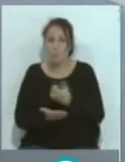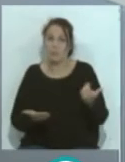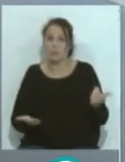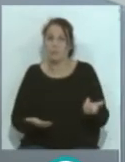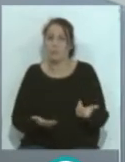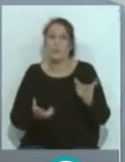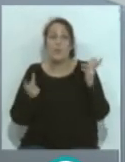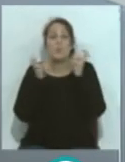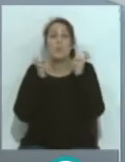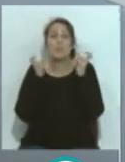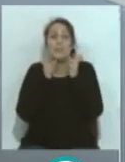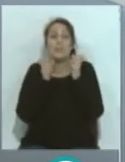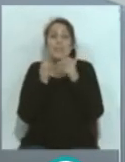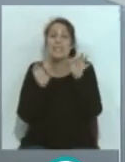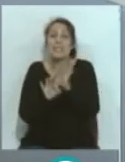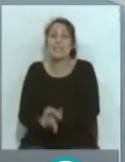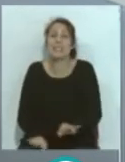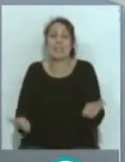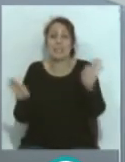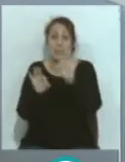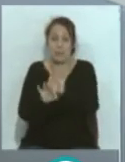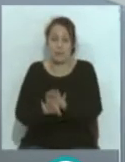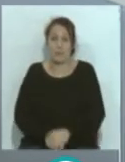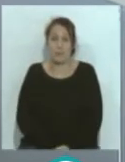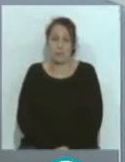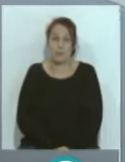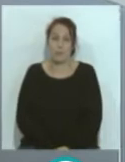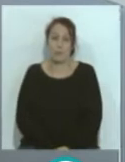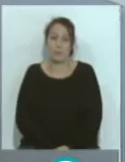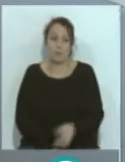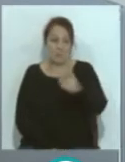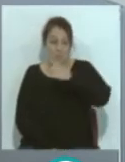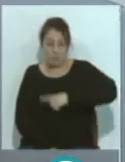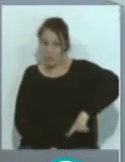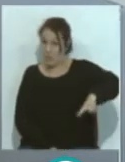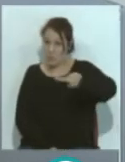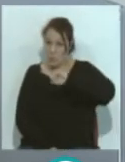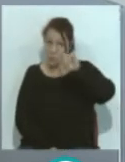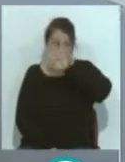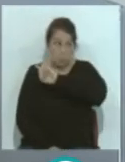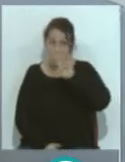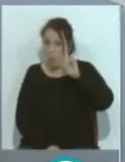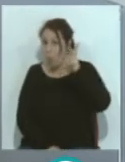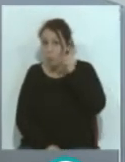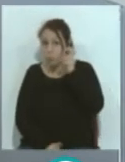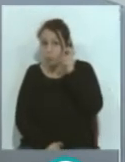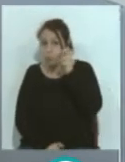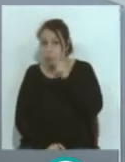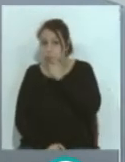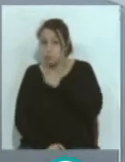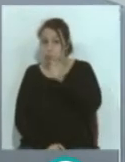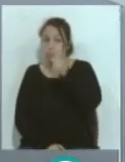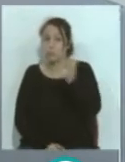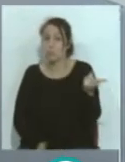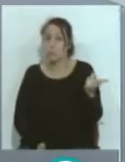se escuchaba un alma y ellos no fueron capaces tampoco de escuchar nada, o sea,